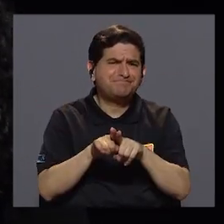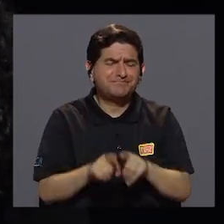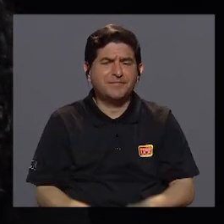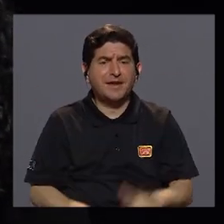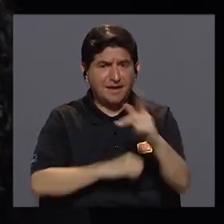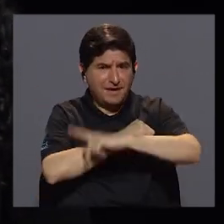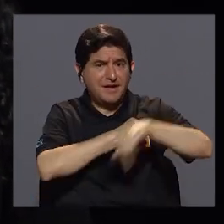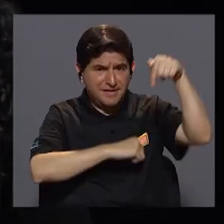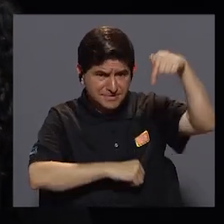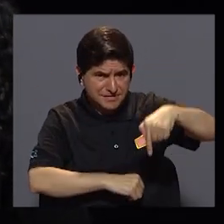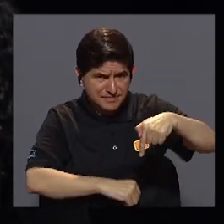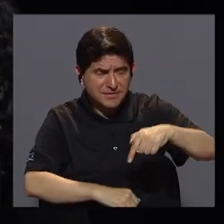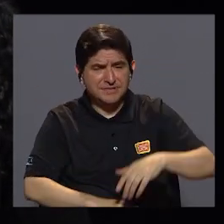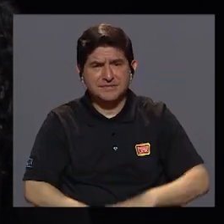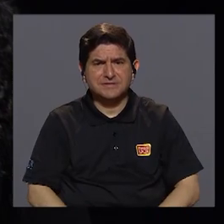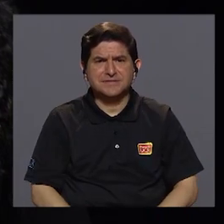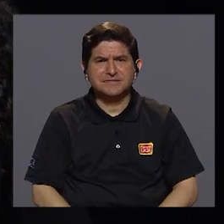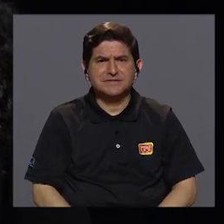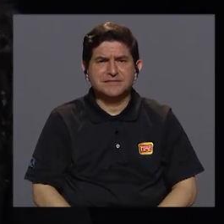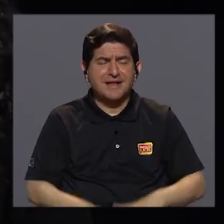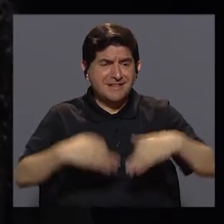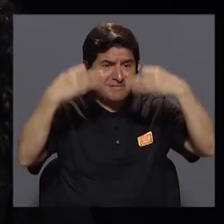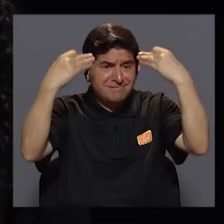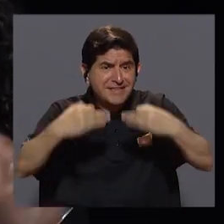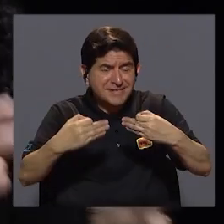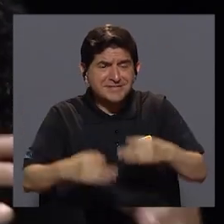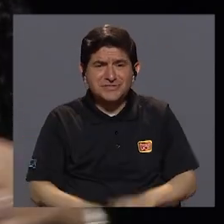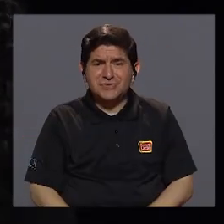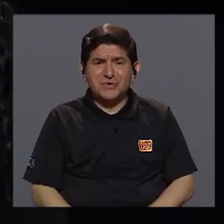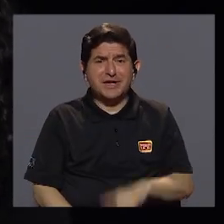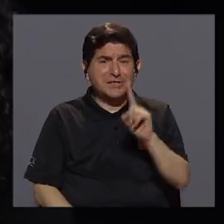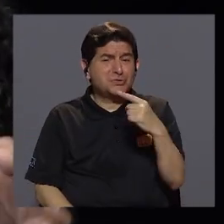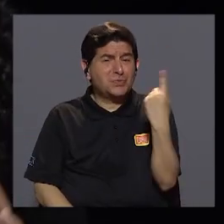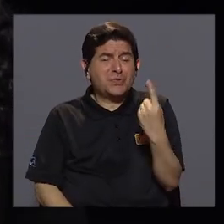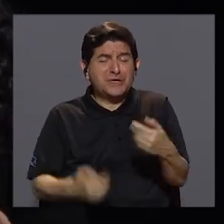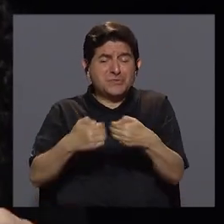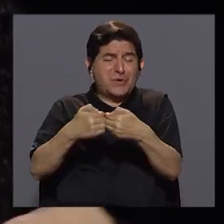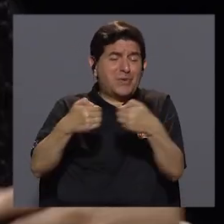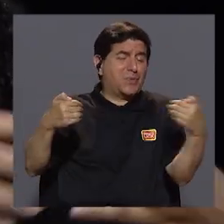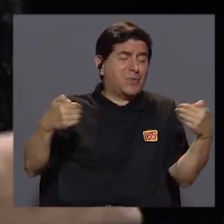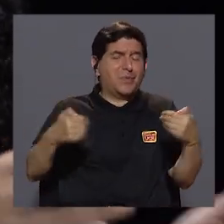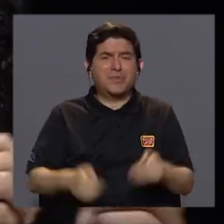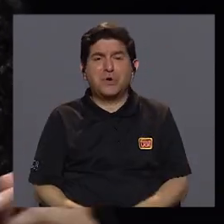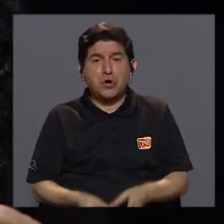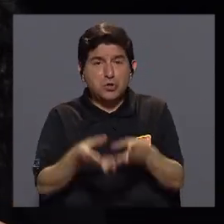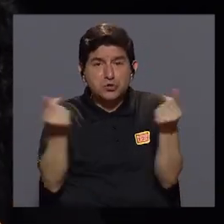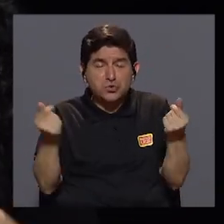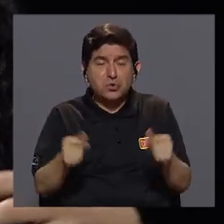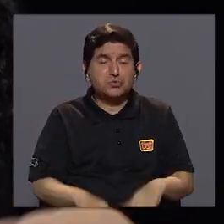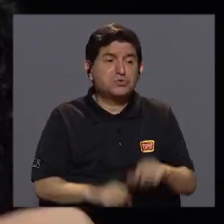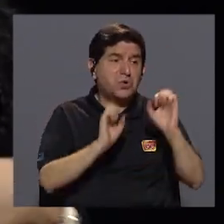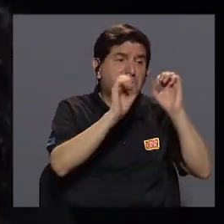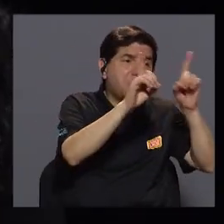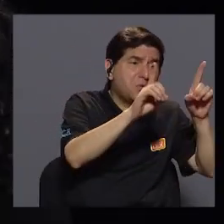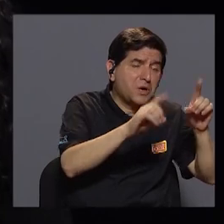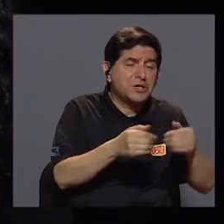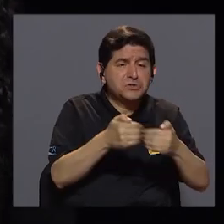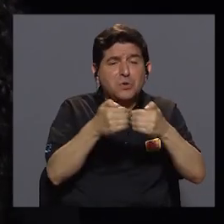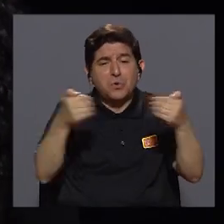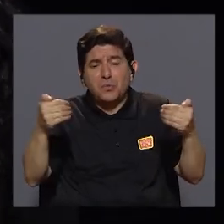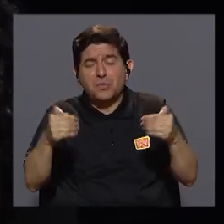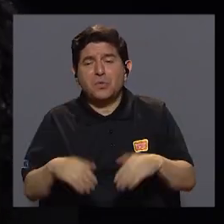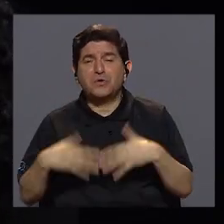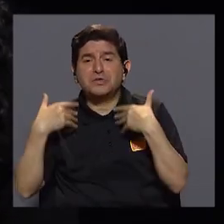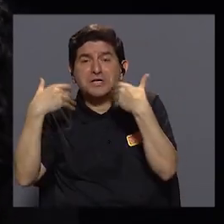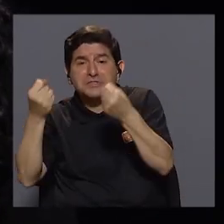país que las decisiones no son aisladas. No es solo cómo lo va a solucionar el sector educativo o cómo lo va